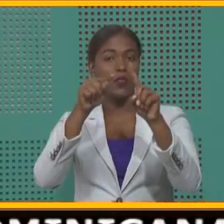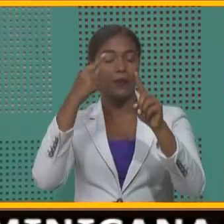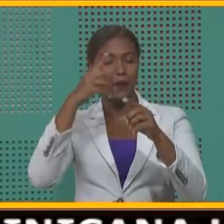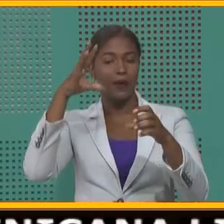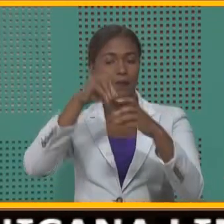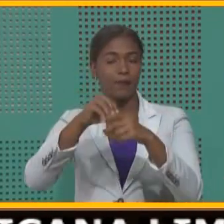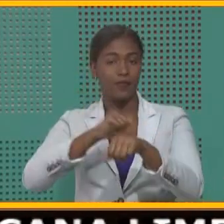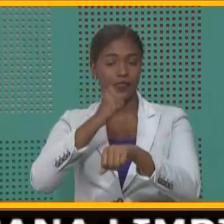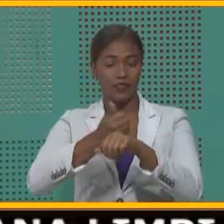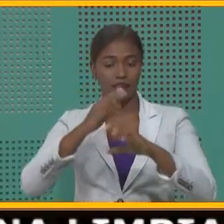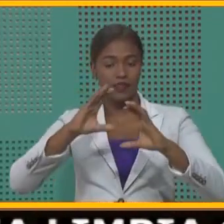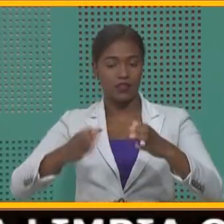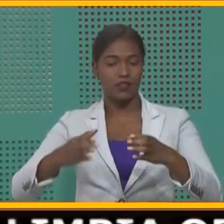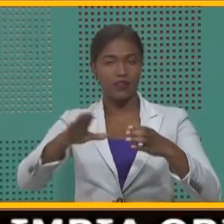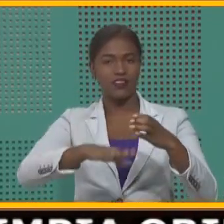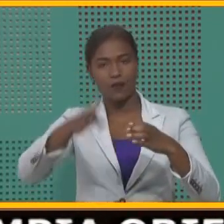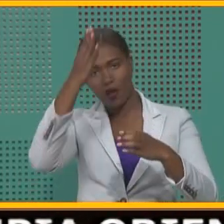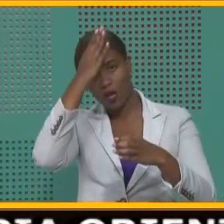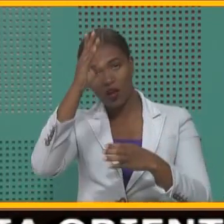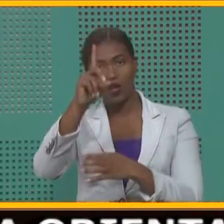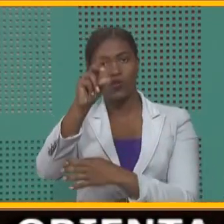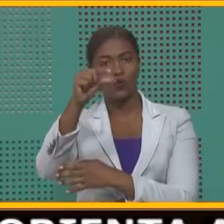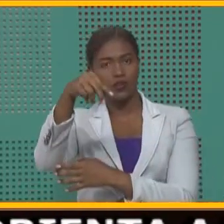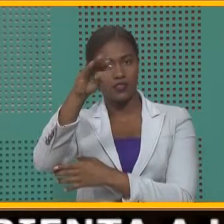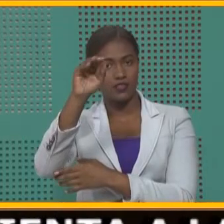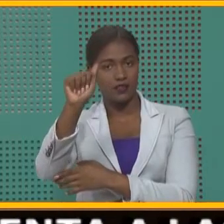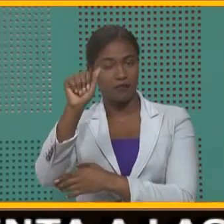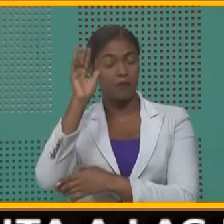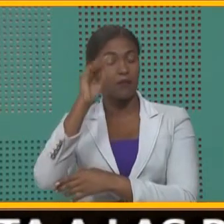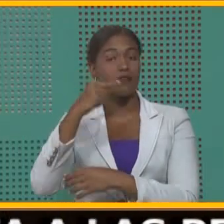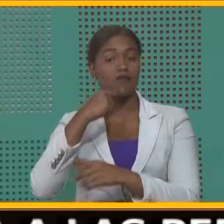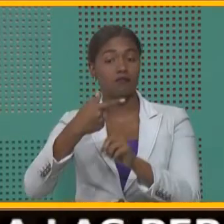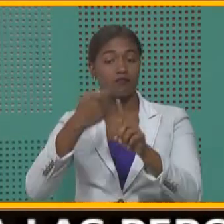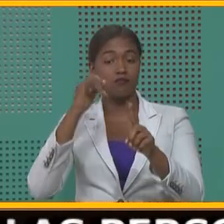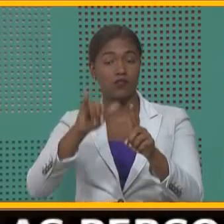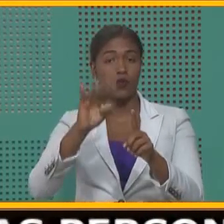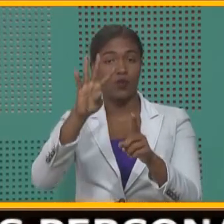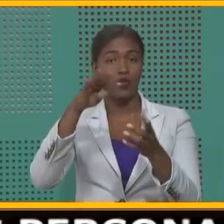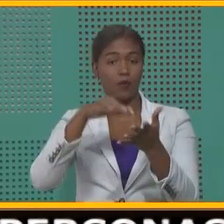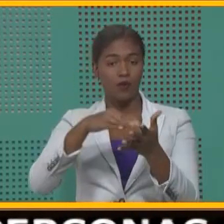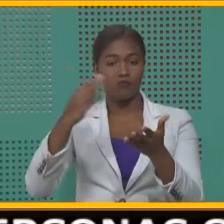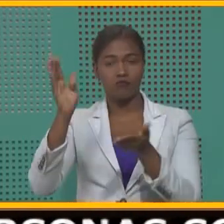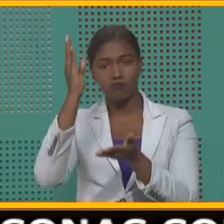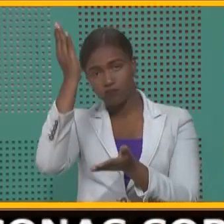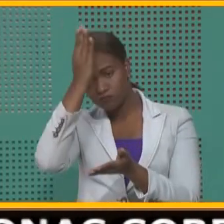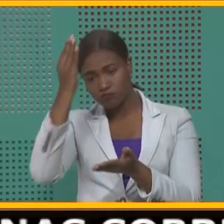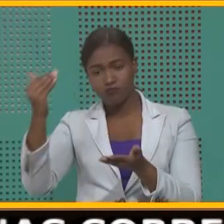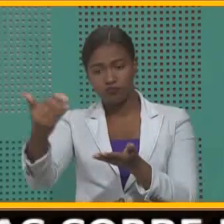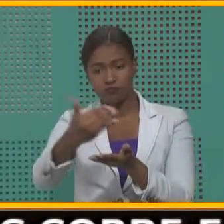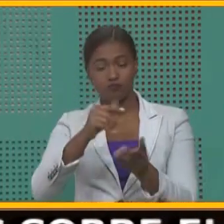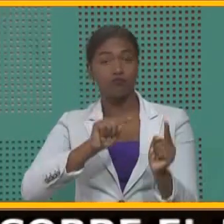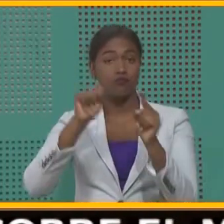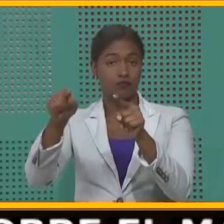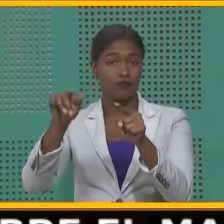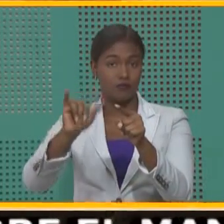aplicar en el vertedero de Duquesa. Manifestó que diariamente se están produciendo 4 mil toneladas de desechos hacia Duquesa.